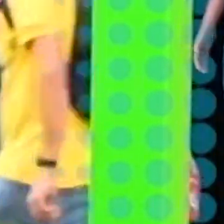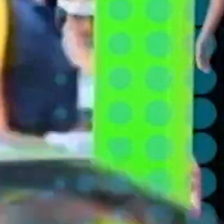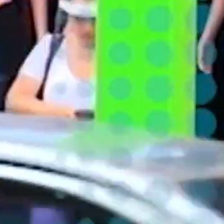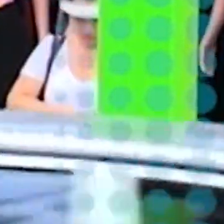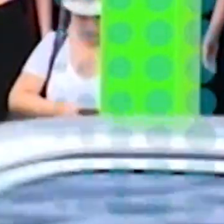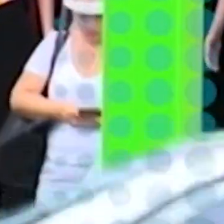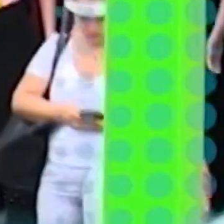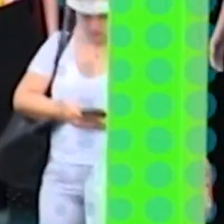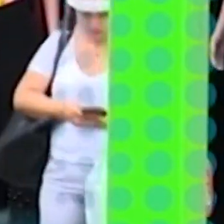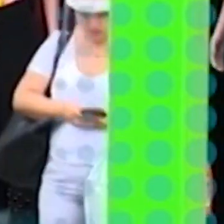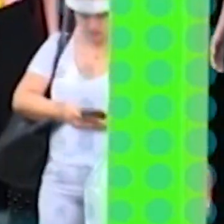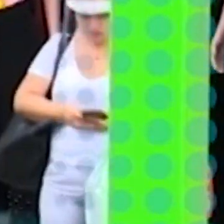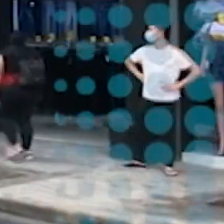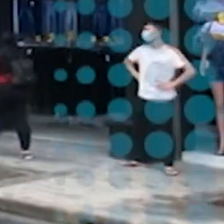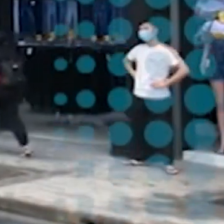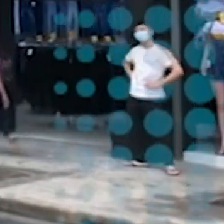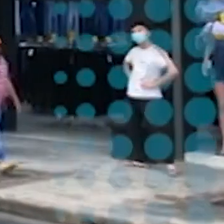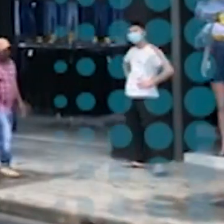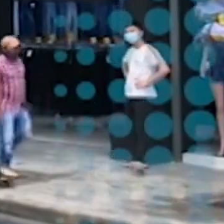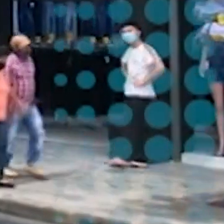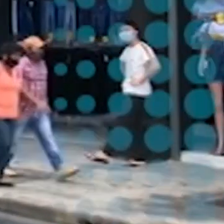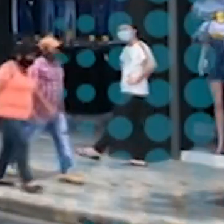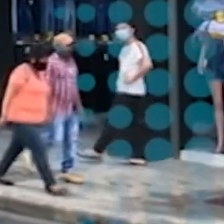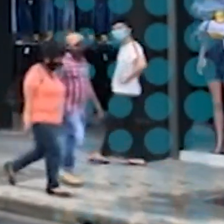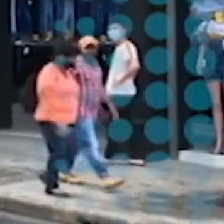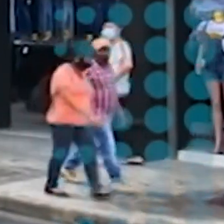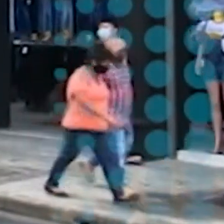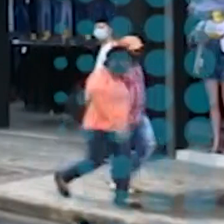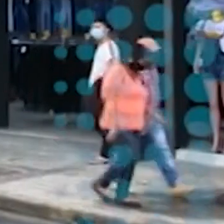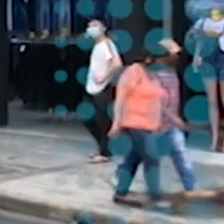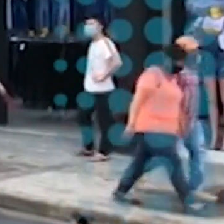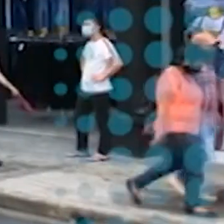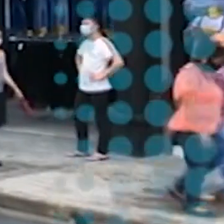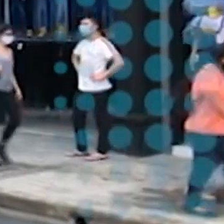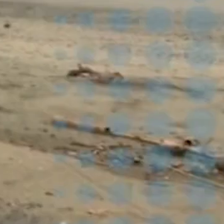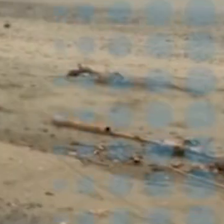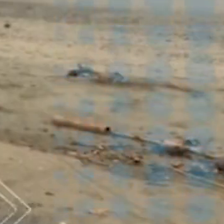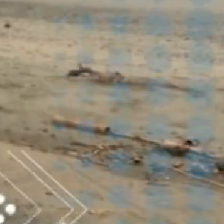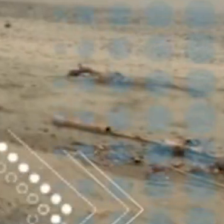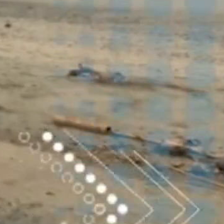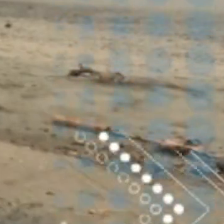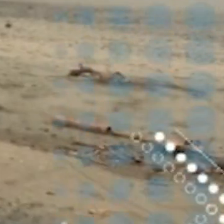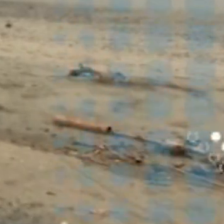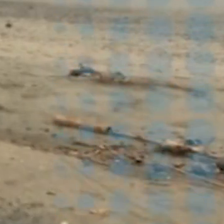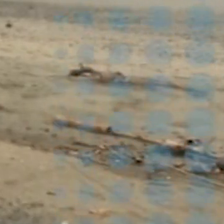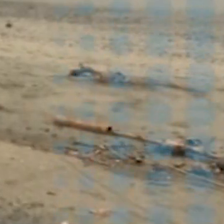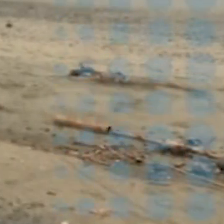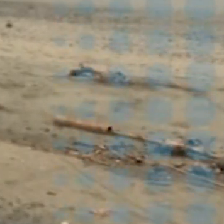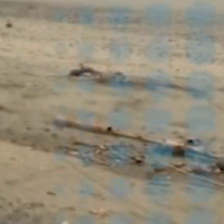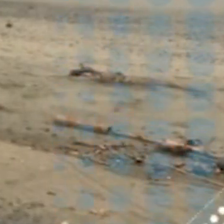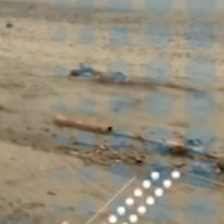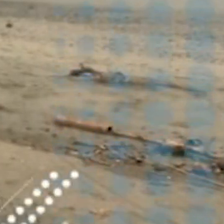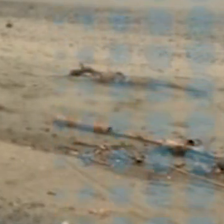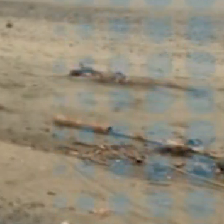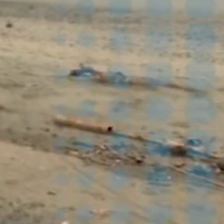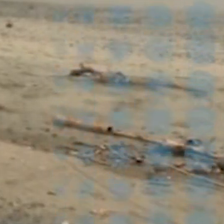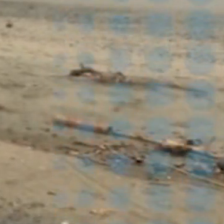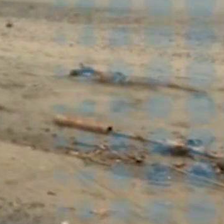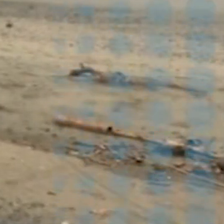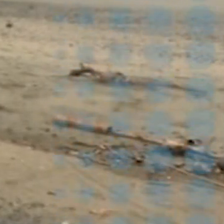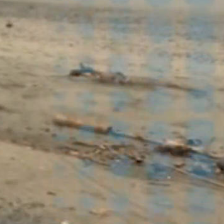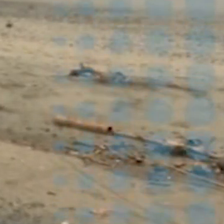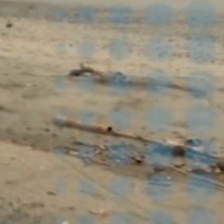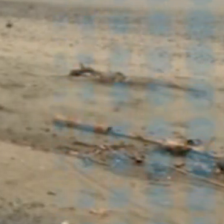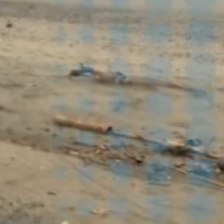Desde esta medianoche, el país podrá avanzar a la fase 3 de reapertura, con la excepción de las zonas en alerta naranja y algunos